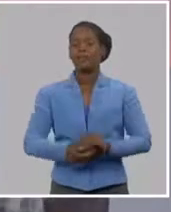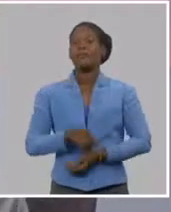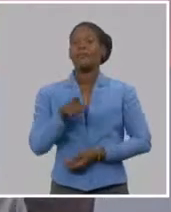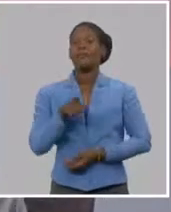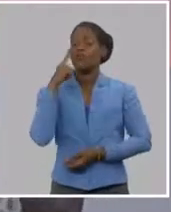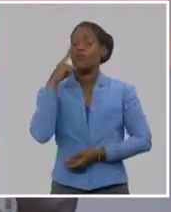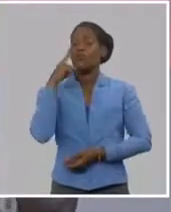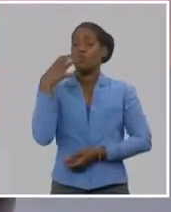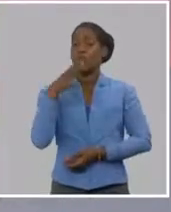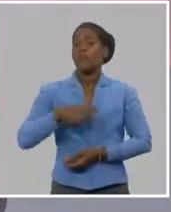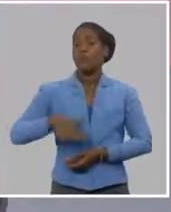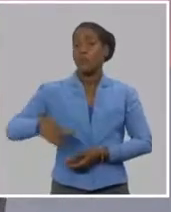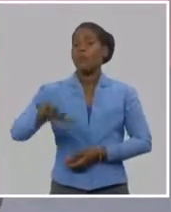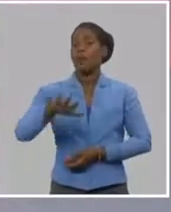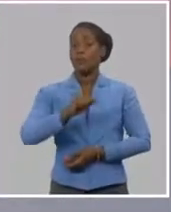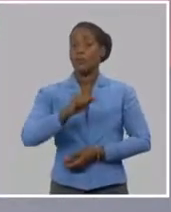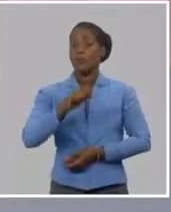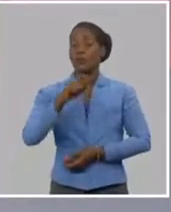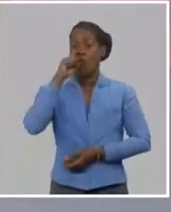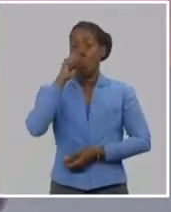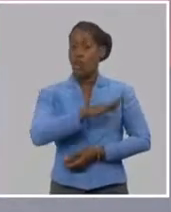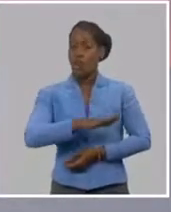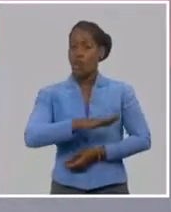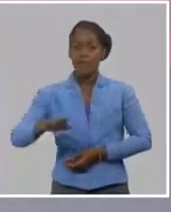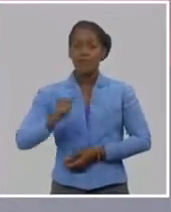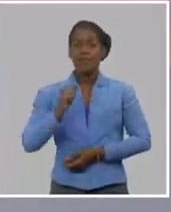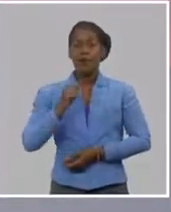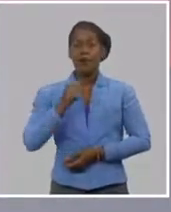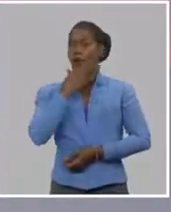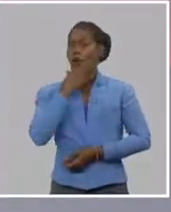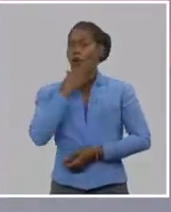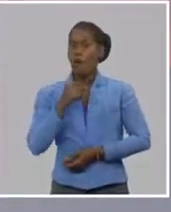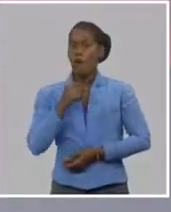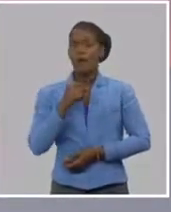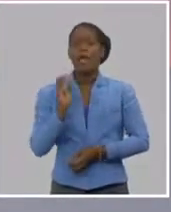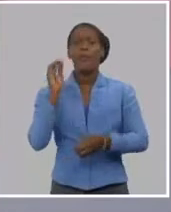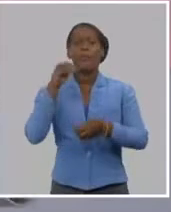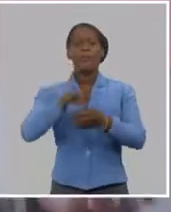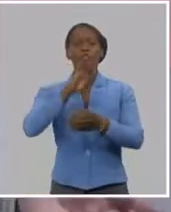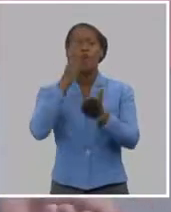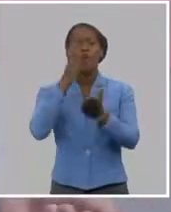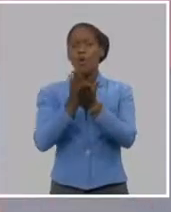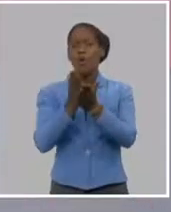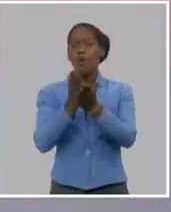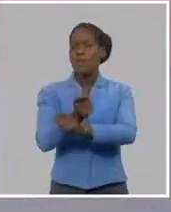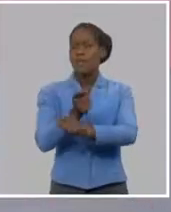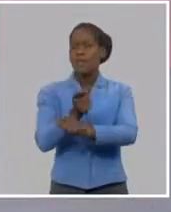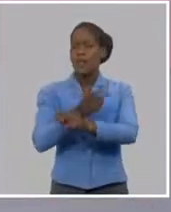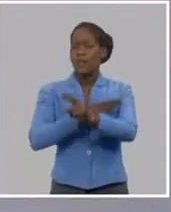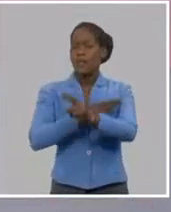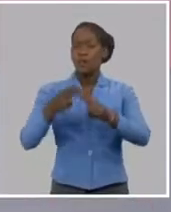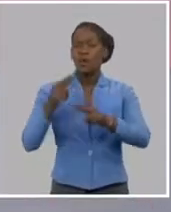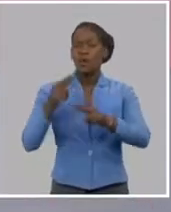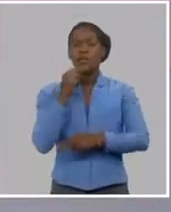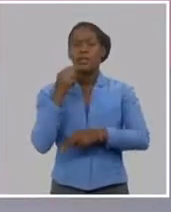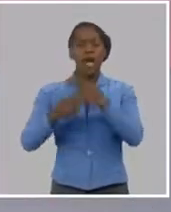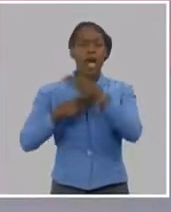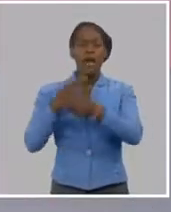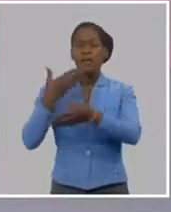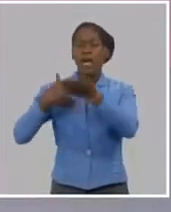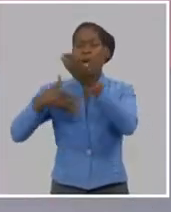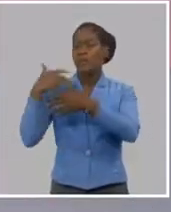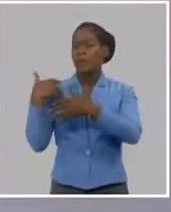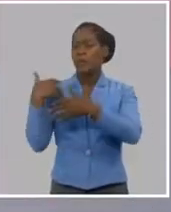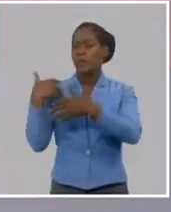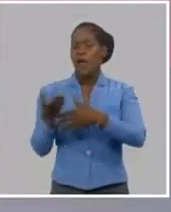diferentes generaciones de cubanos, desde los pequeños, desde las instituciones educativas y culturales, pero también en todos los ámbitos de la vida. Y un tercer